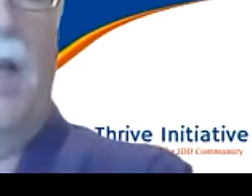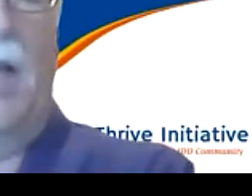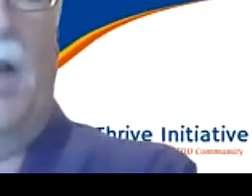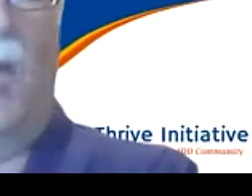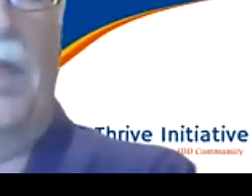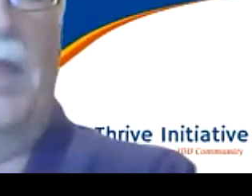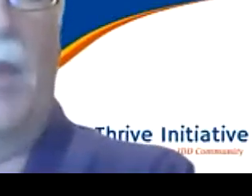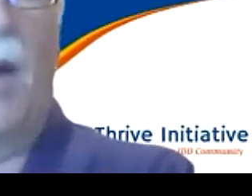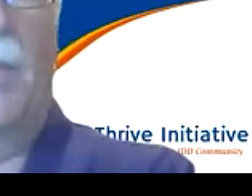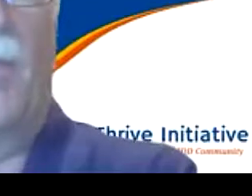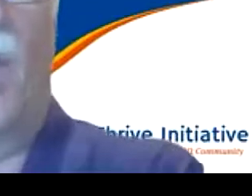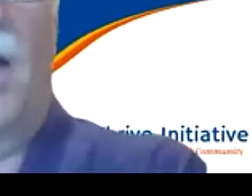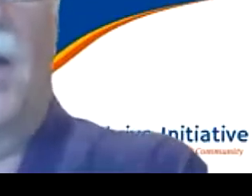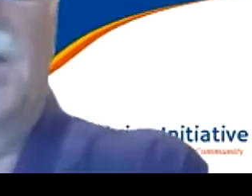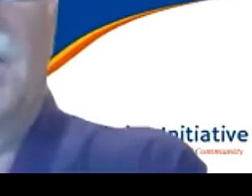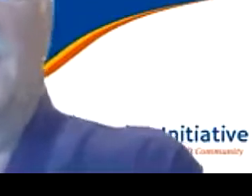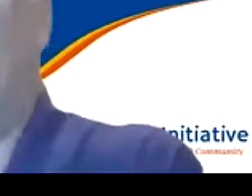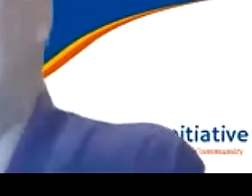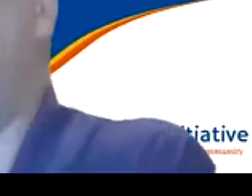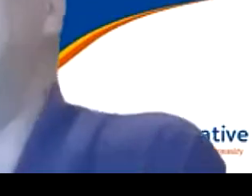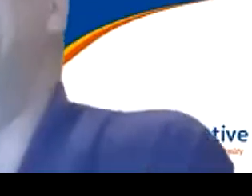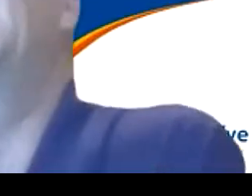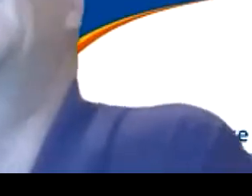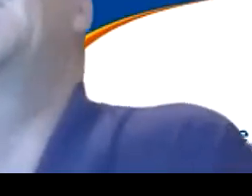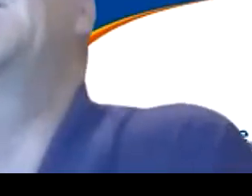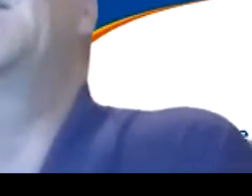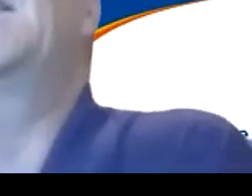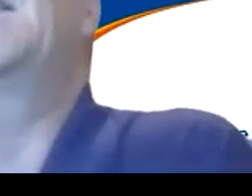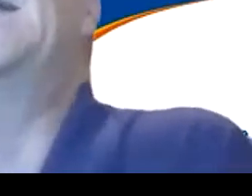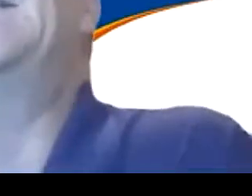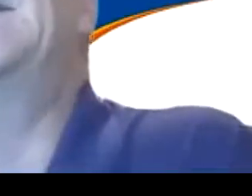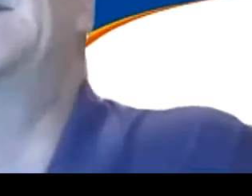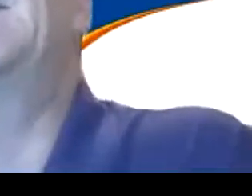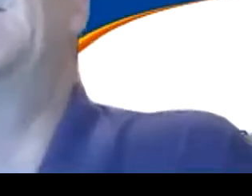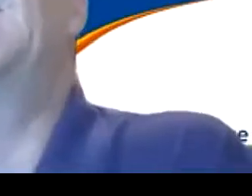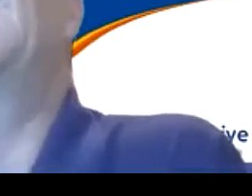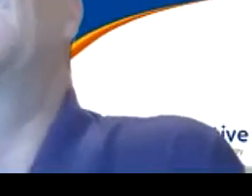No veo a Claire. Ahora ya la vemos. Entonces, Claire, una pregunta que surgió.